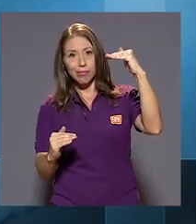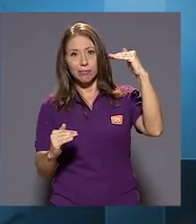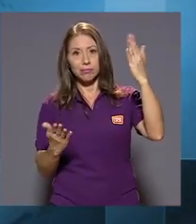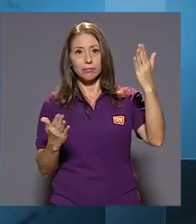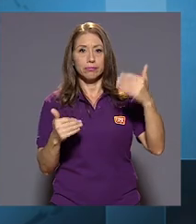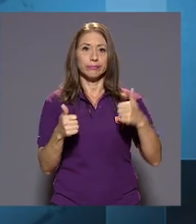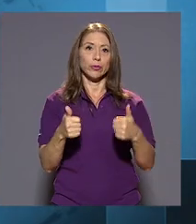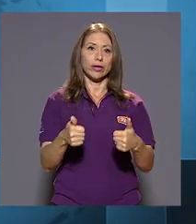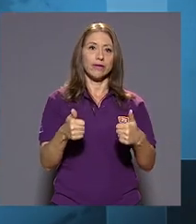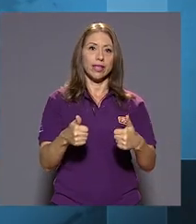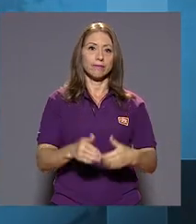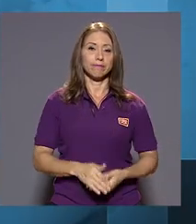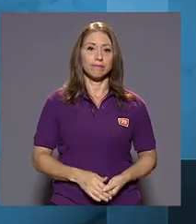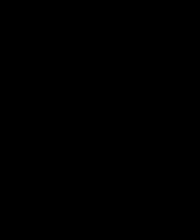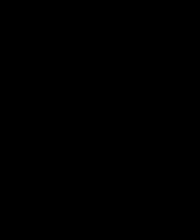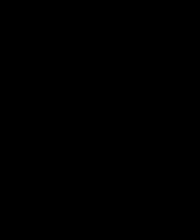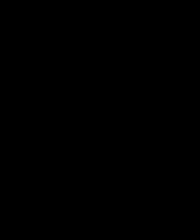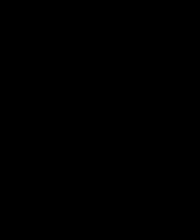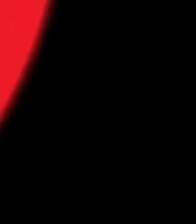Pura Vida